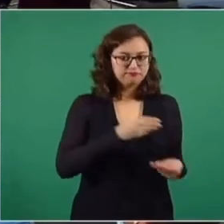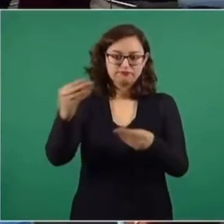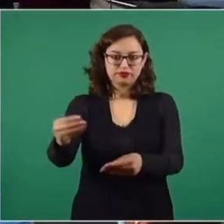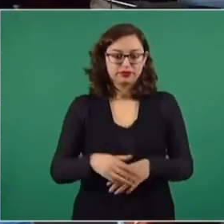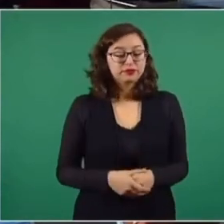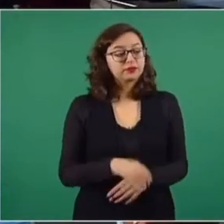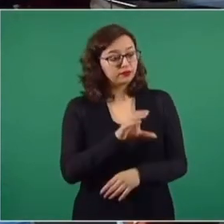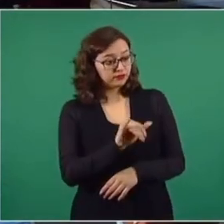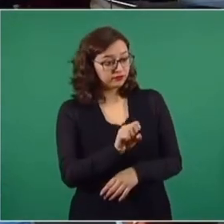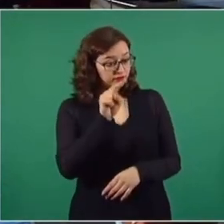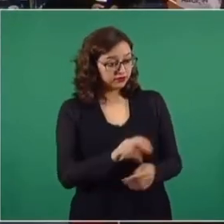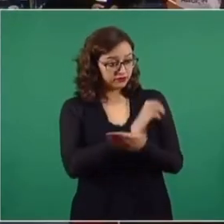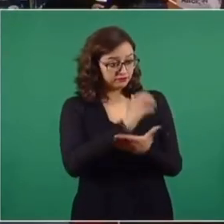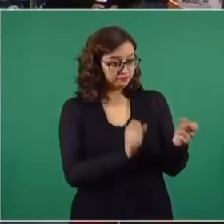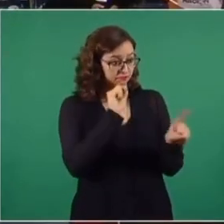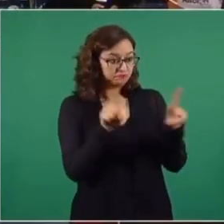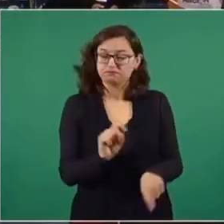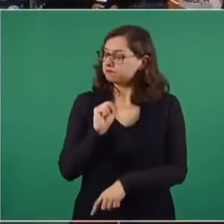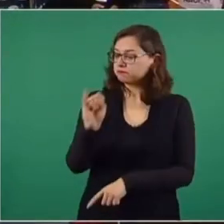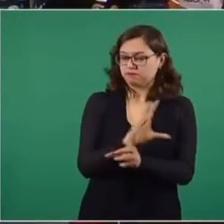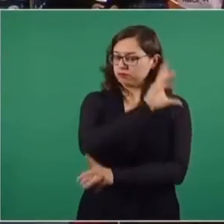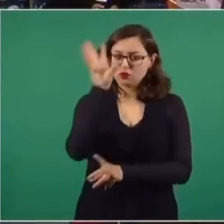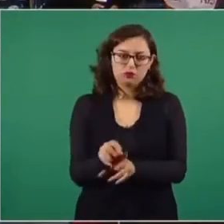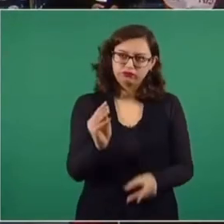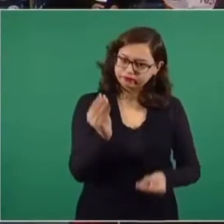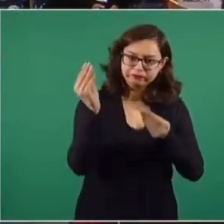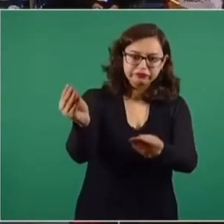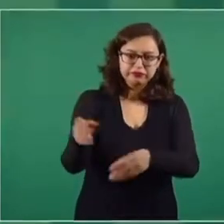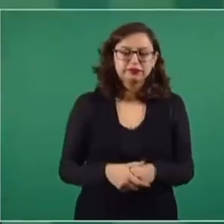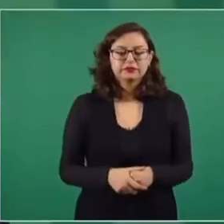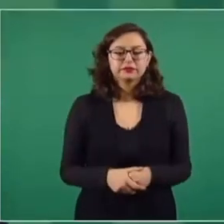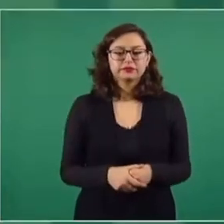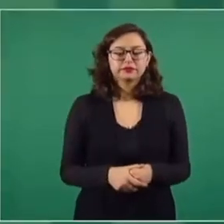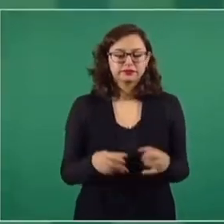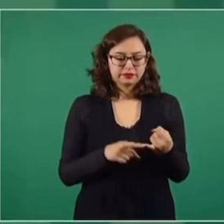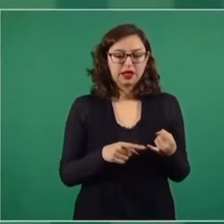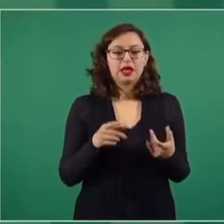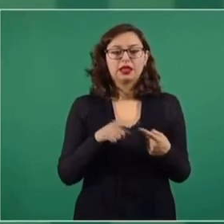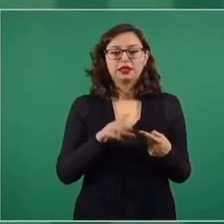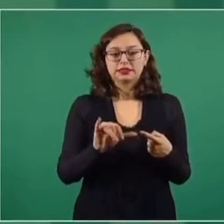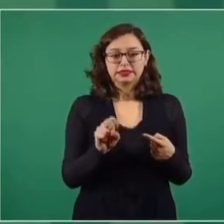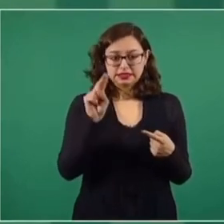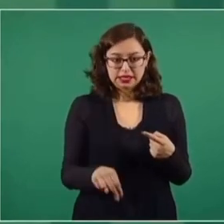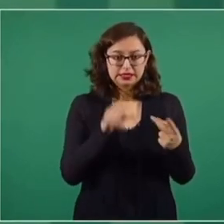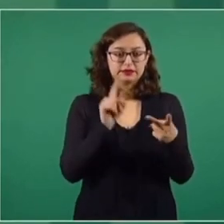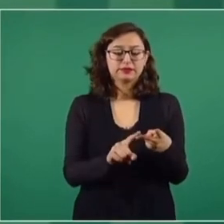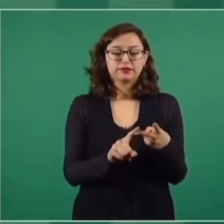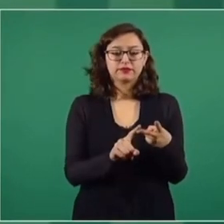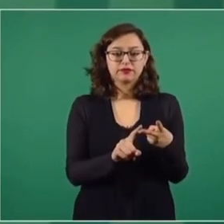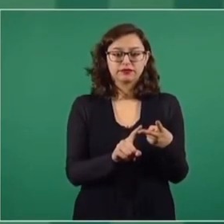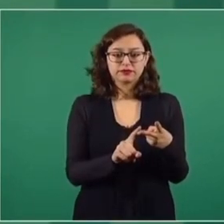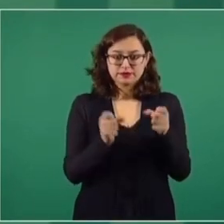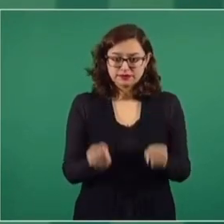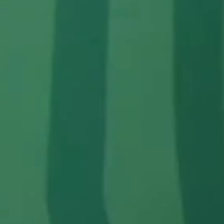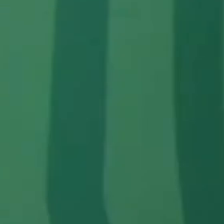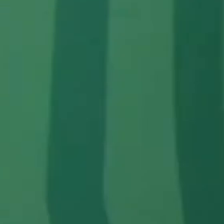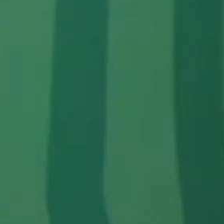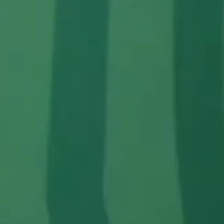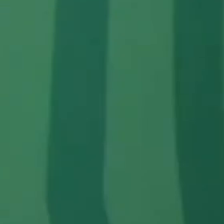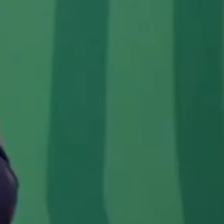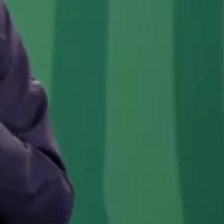del CISEN? Sí, todos, todos. La instrucción es esa. Hay contratos del CISEN, hay contratos de seguridad,